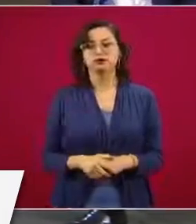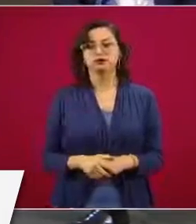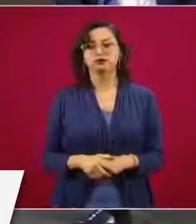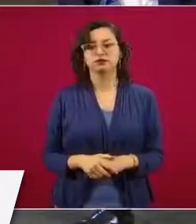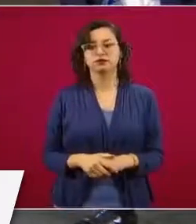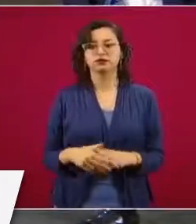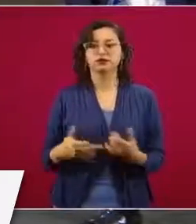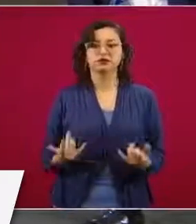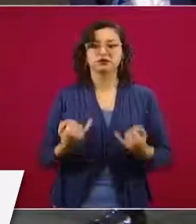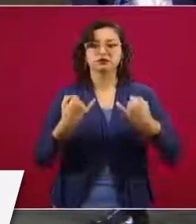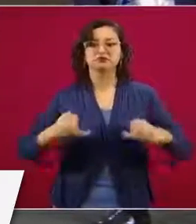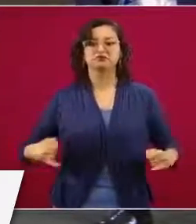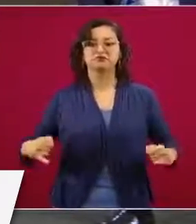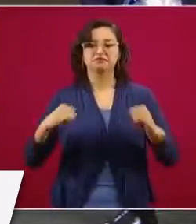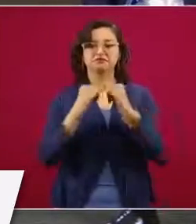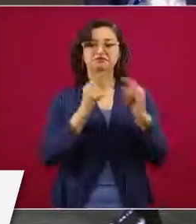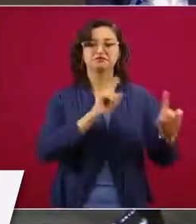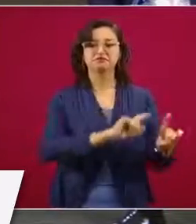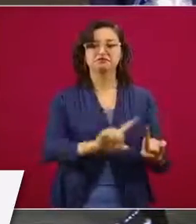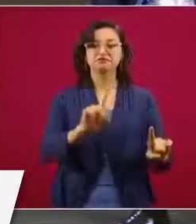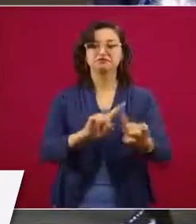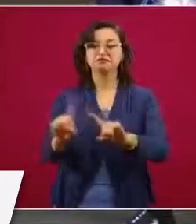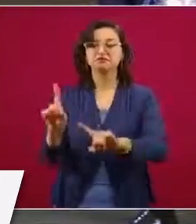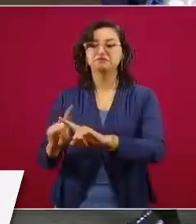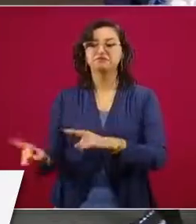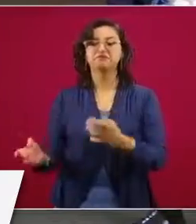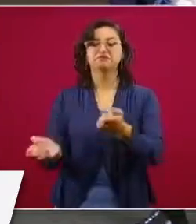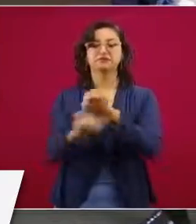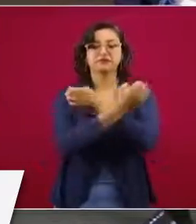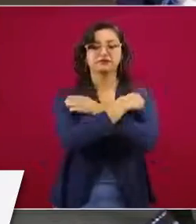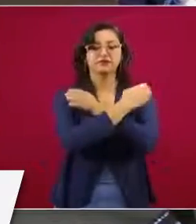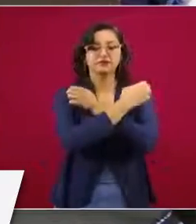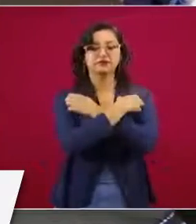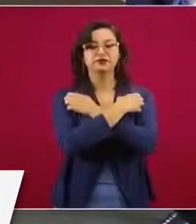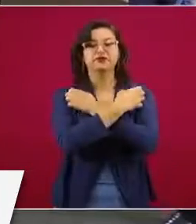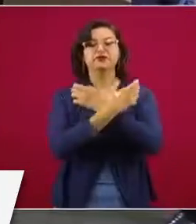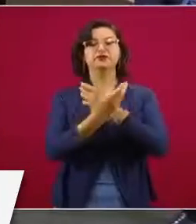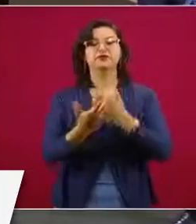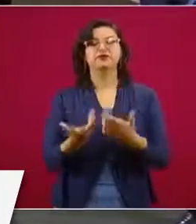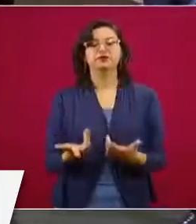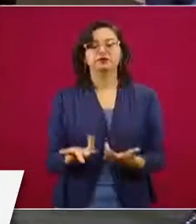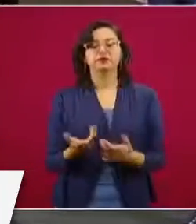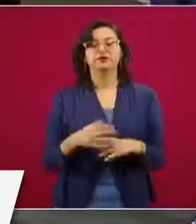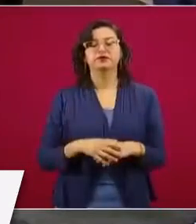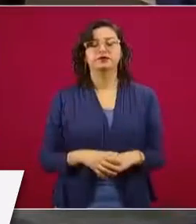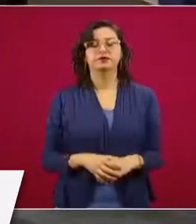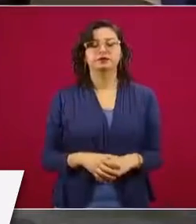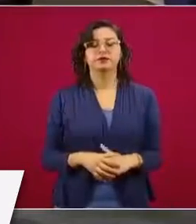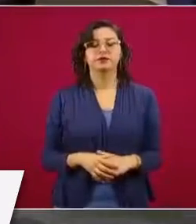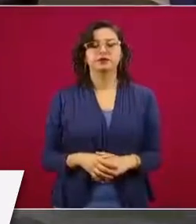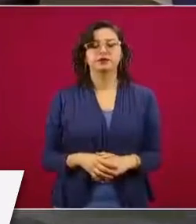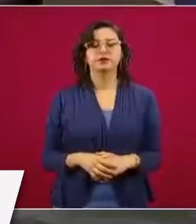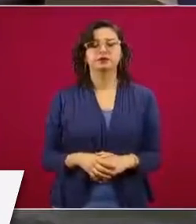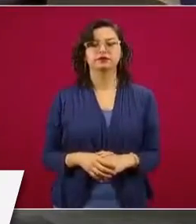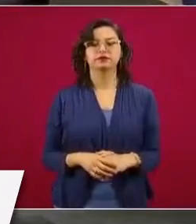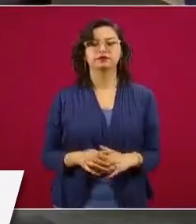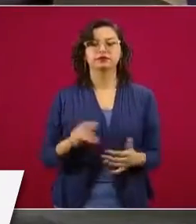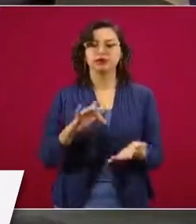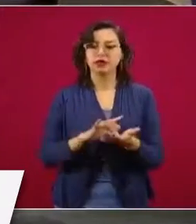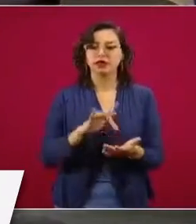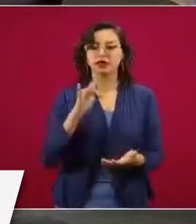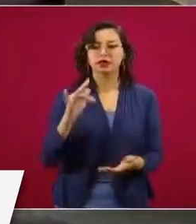instituciones educativas, agradecer por ayudar.